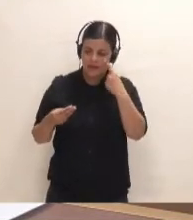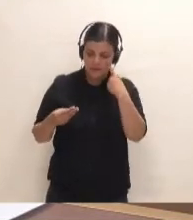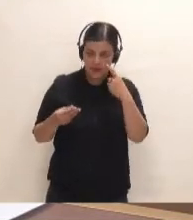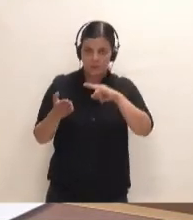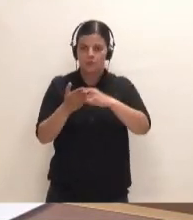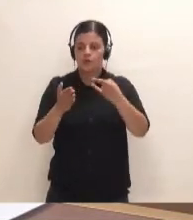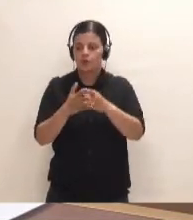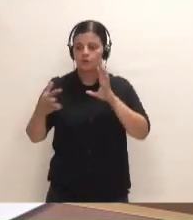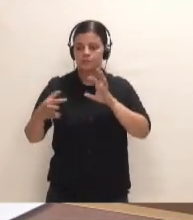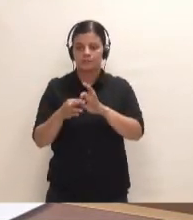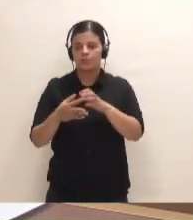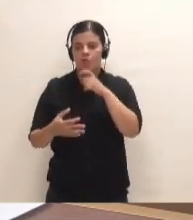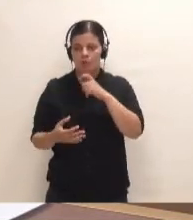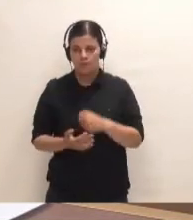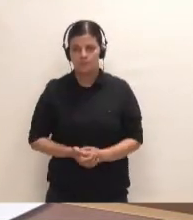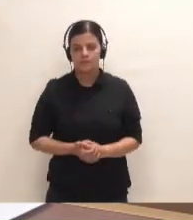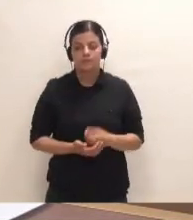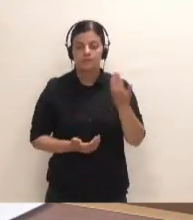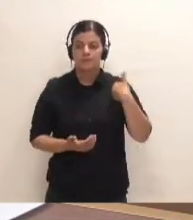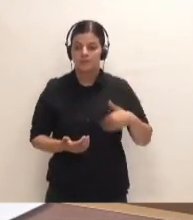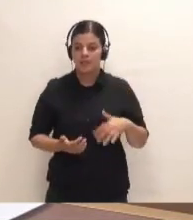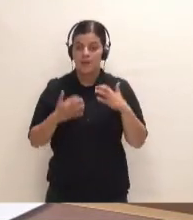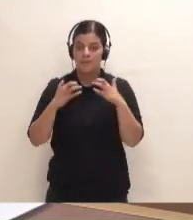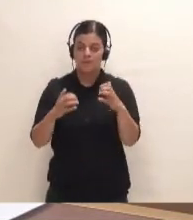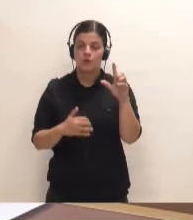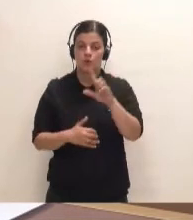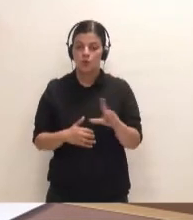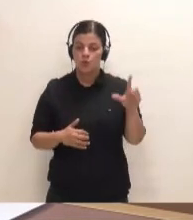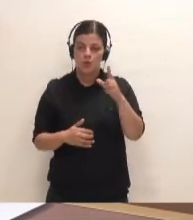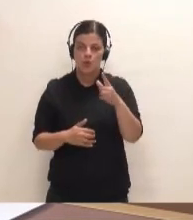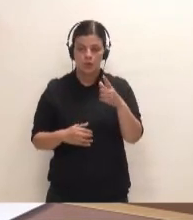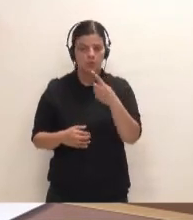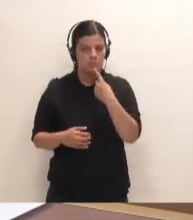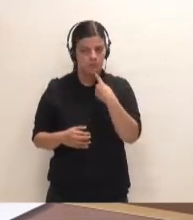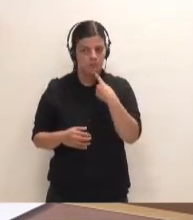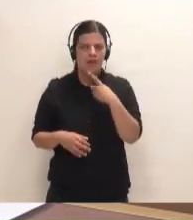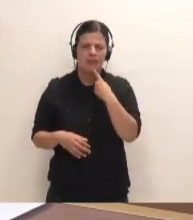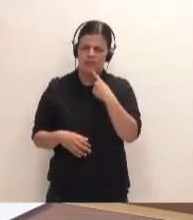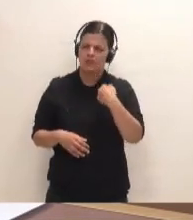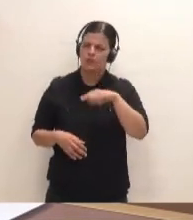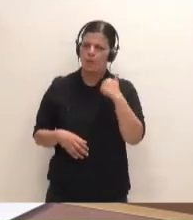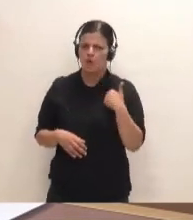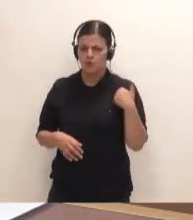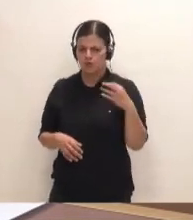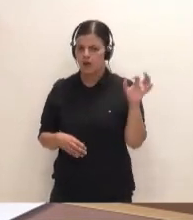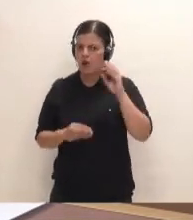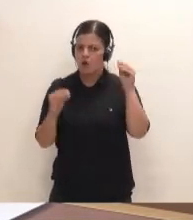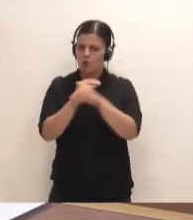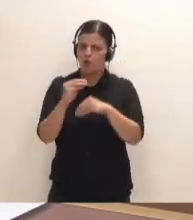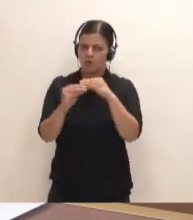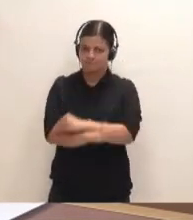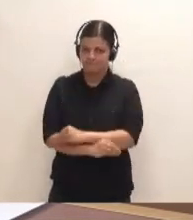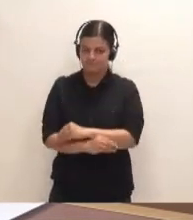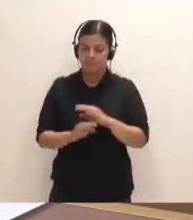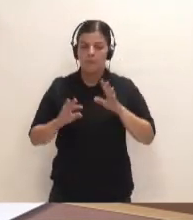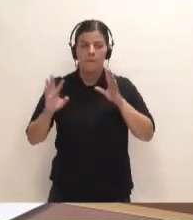proyecto. Ya lo decíamos nosotros en el pleno de julio, se nos acusaba de oportunistas, de no ser coherentes, pero